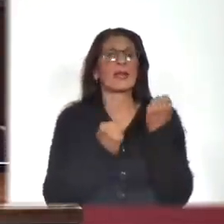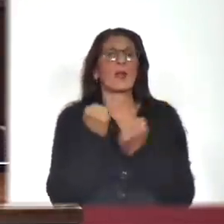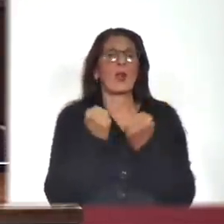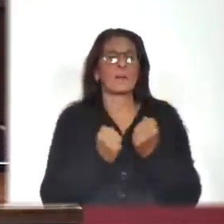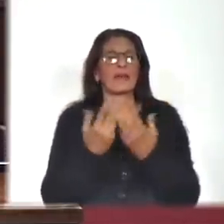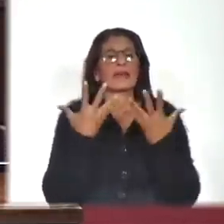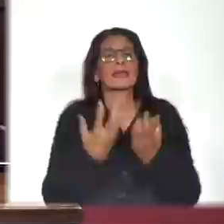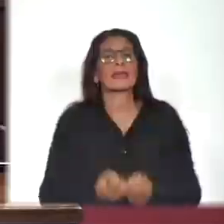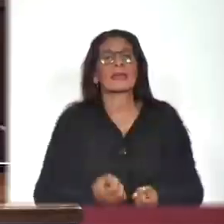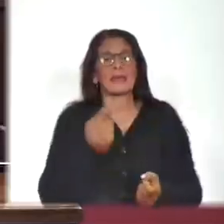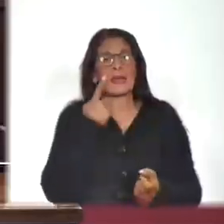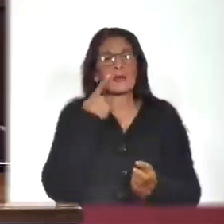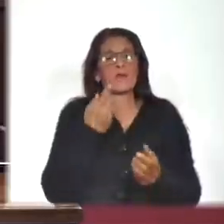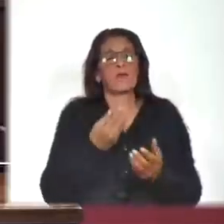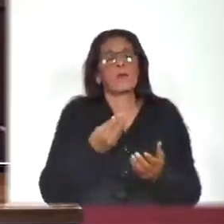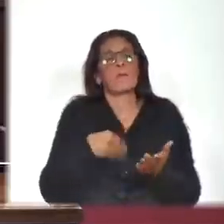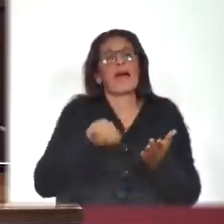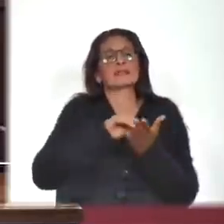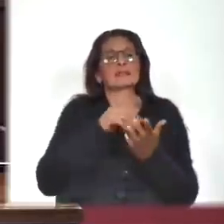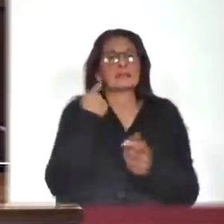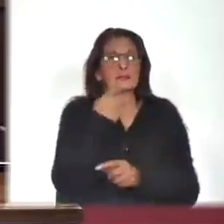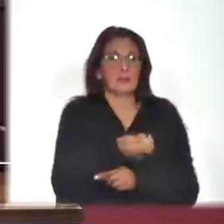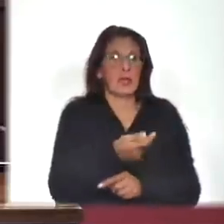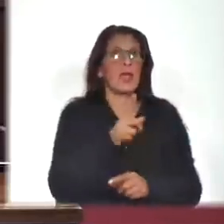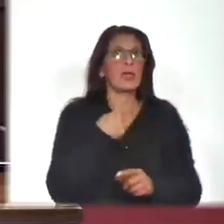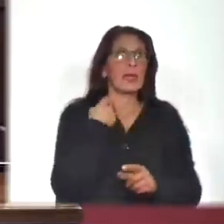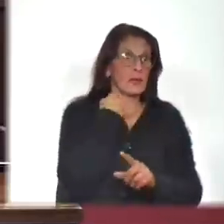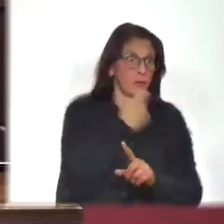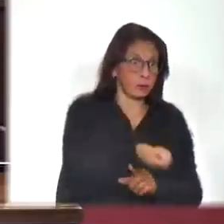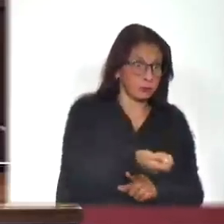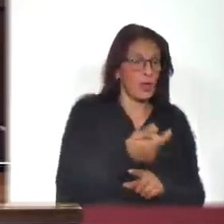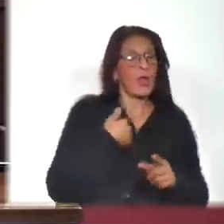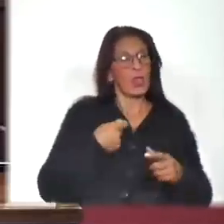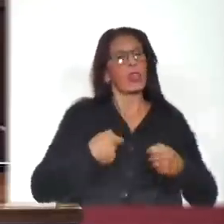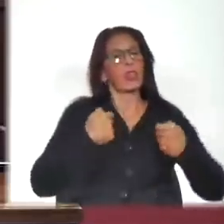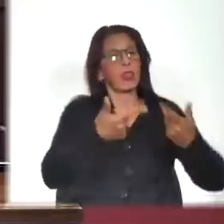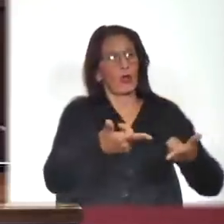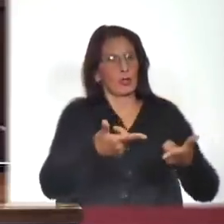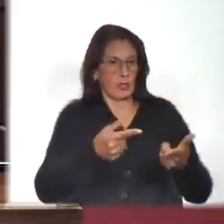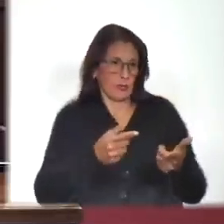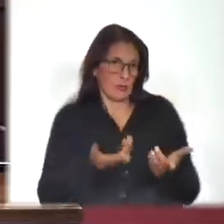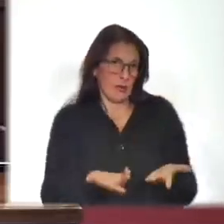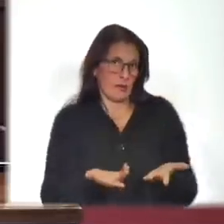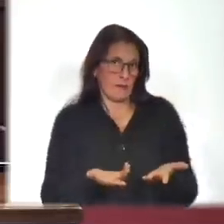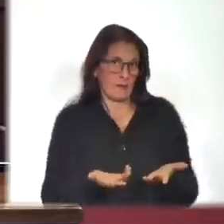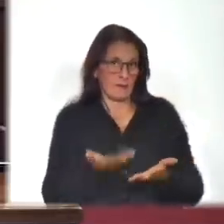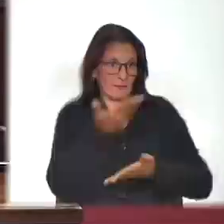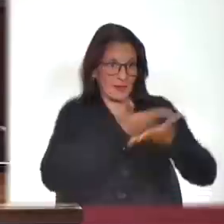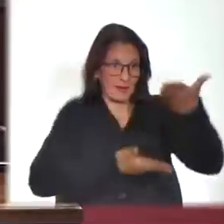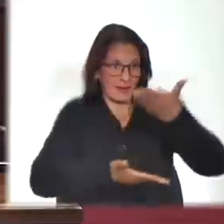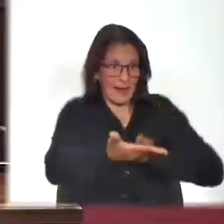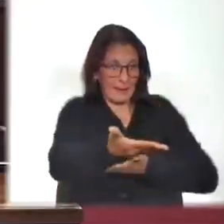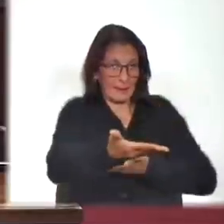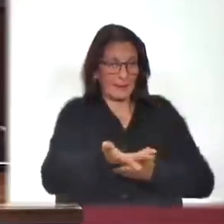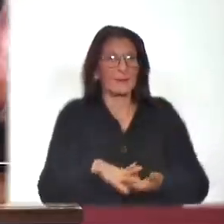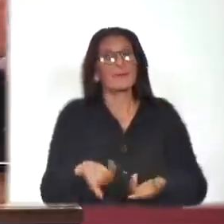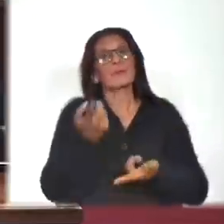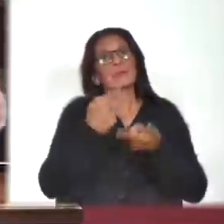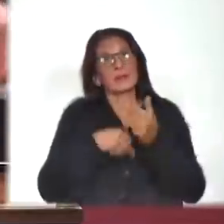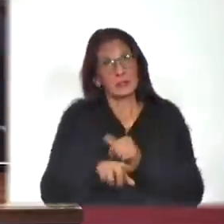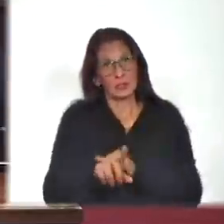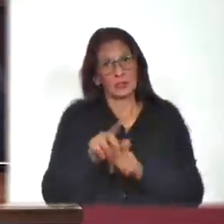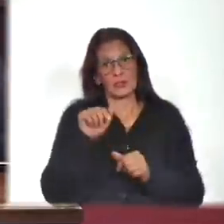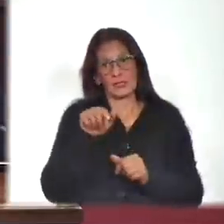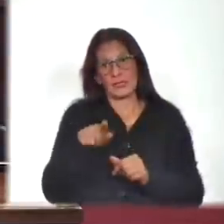fomentar la inversión y por eso se dice, al que invierte le vamos a dar tales ventajas. Entonces el inversor y el que se